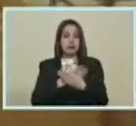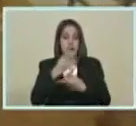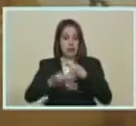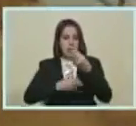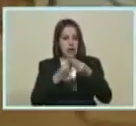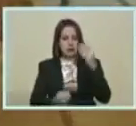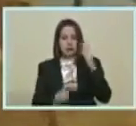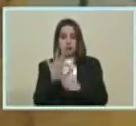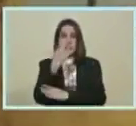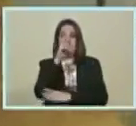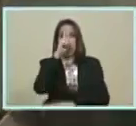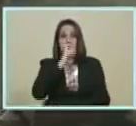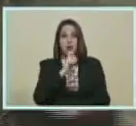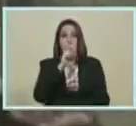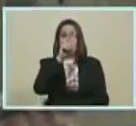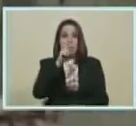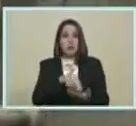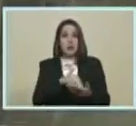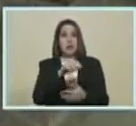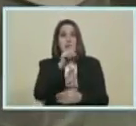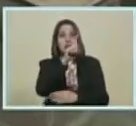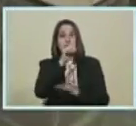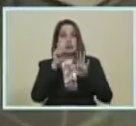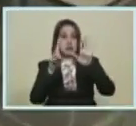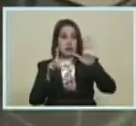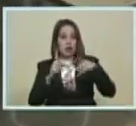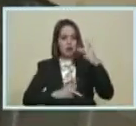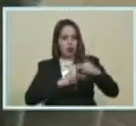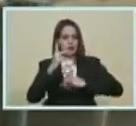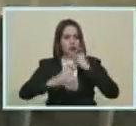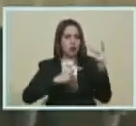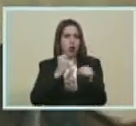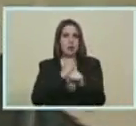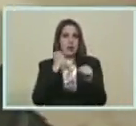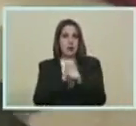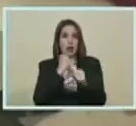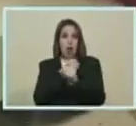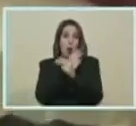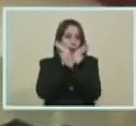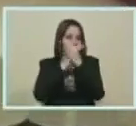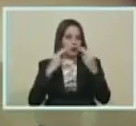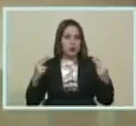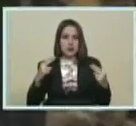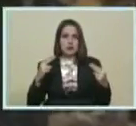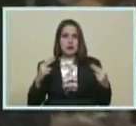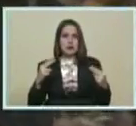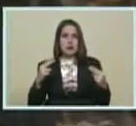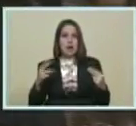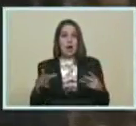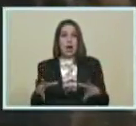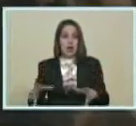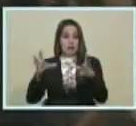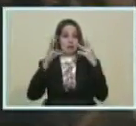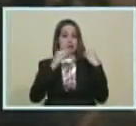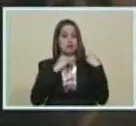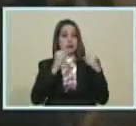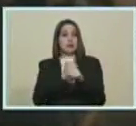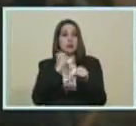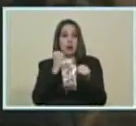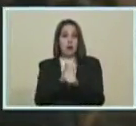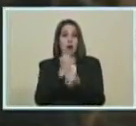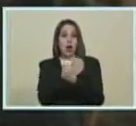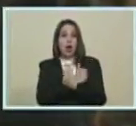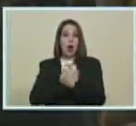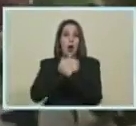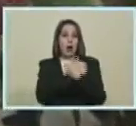Desde el año 2016 Con los productores Que trabajamos Que nos comprometimos Que asumimos Esa labor Con amor